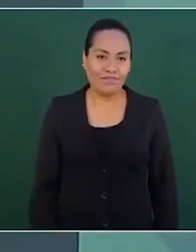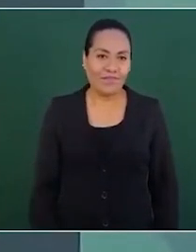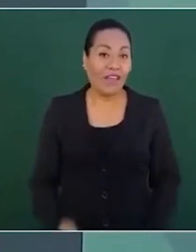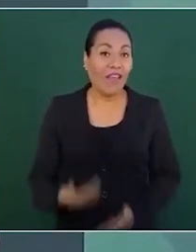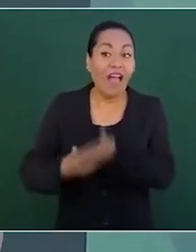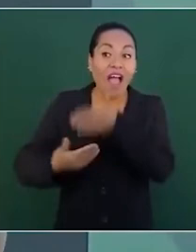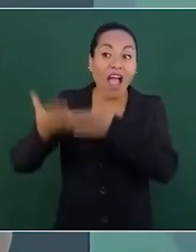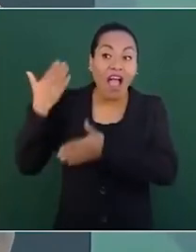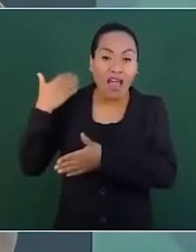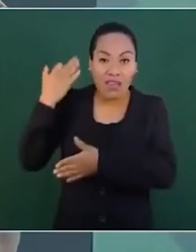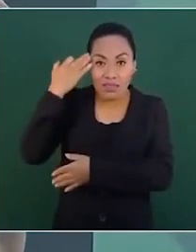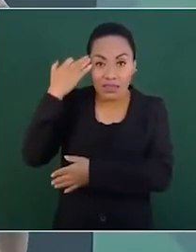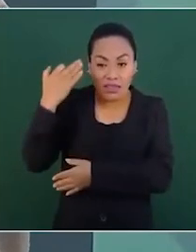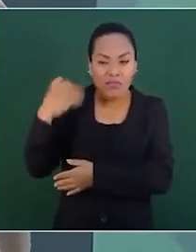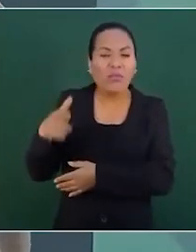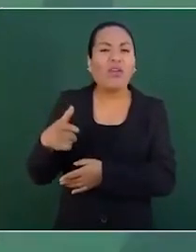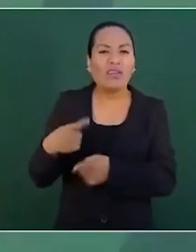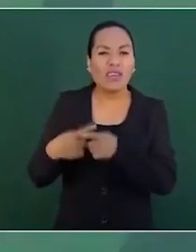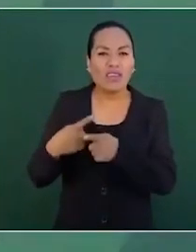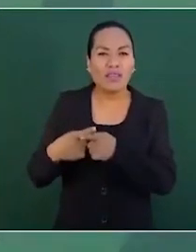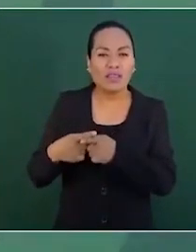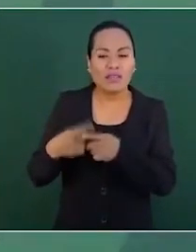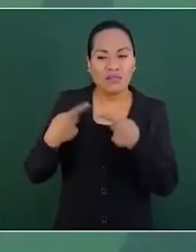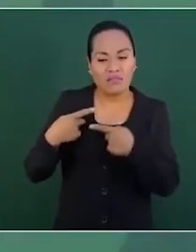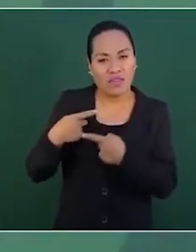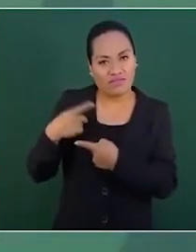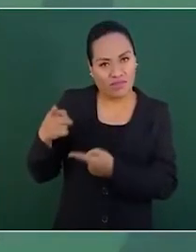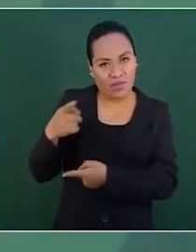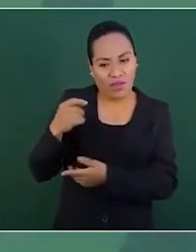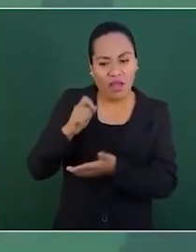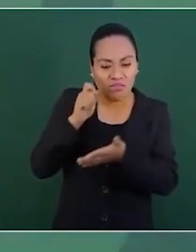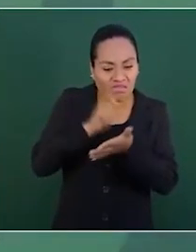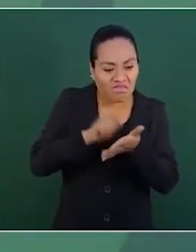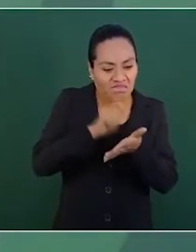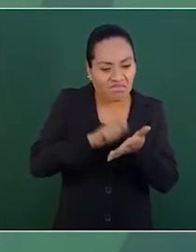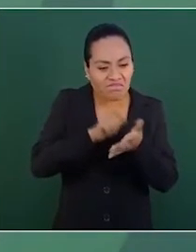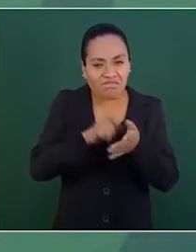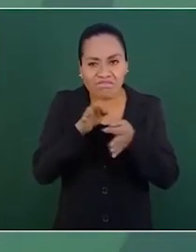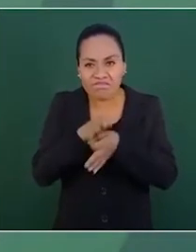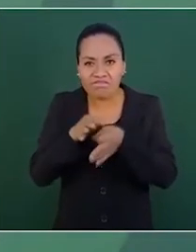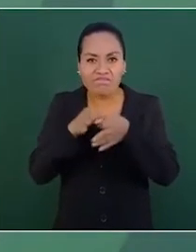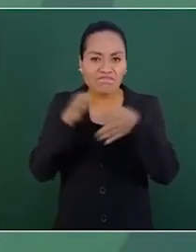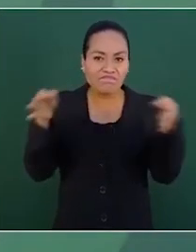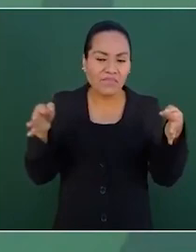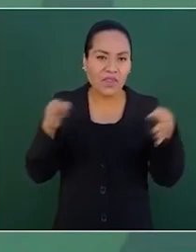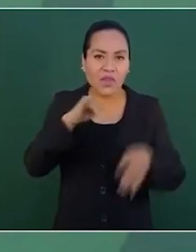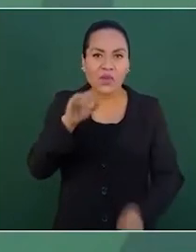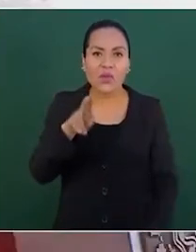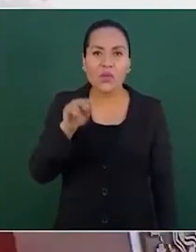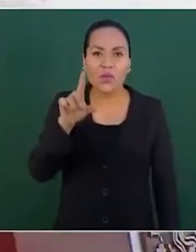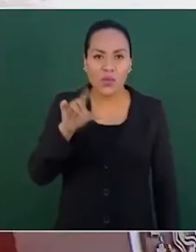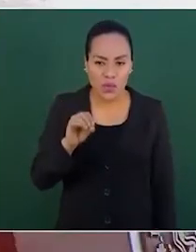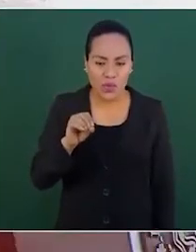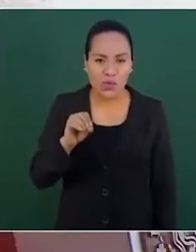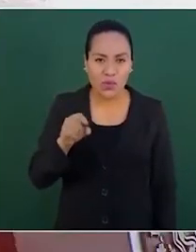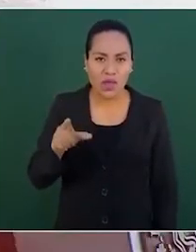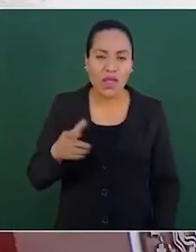época de la don Julio. Estoy hablando del Francisco Zarco